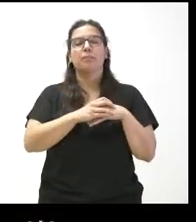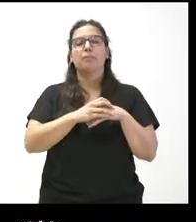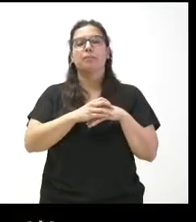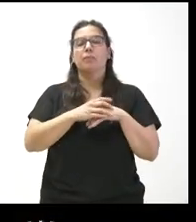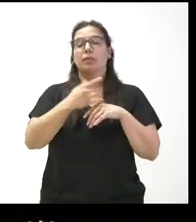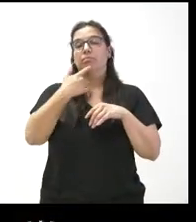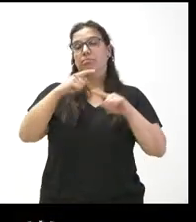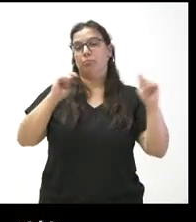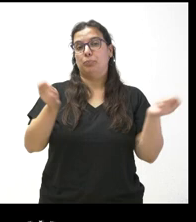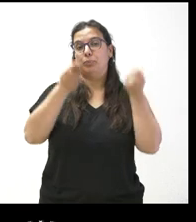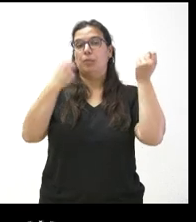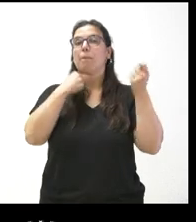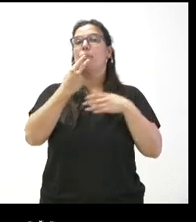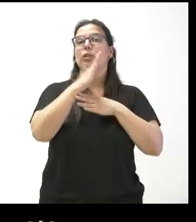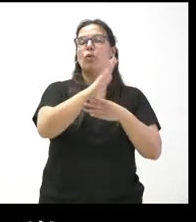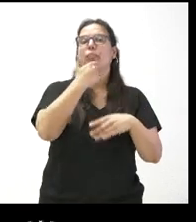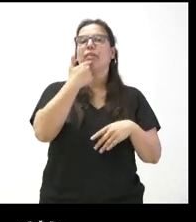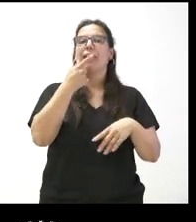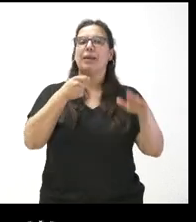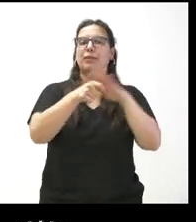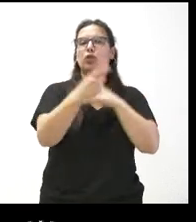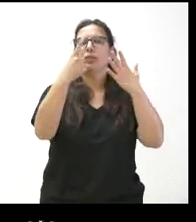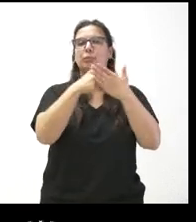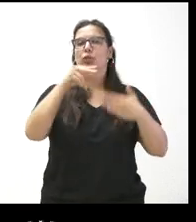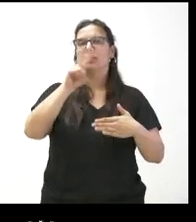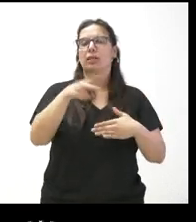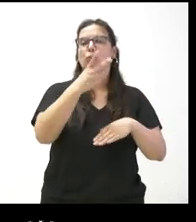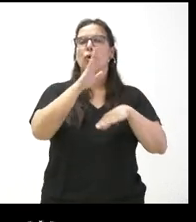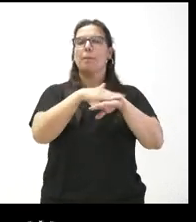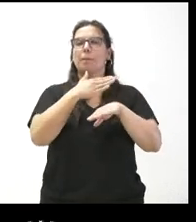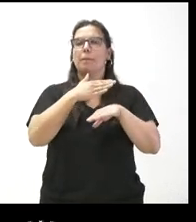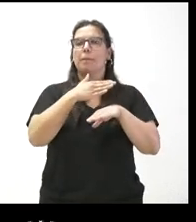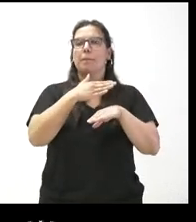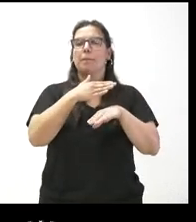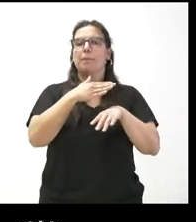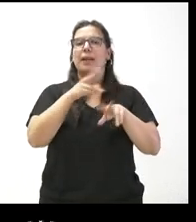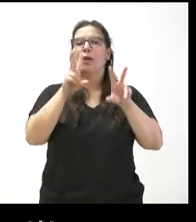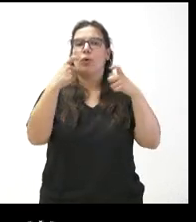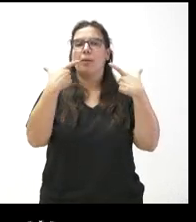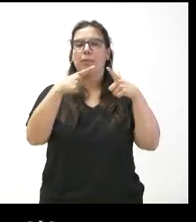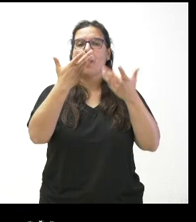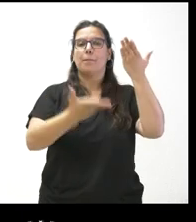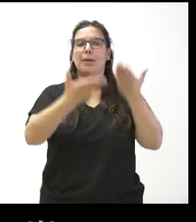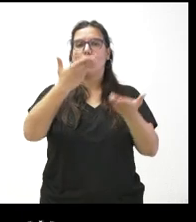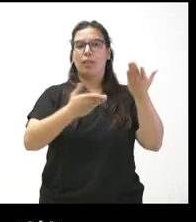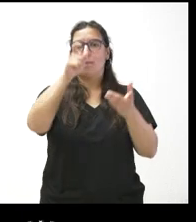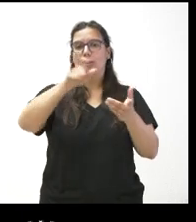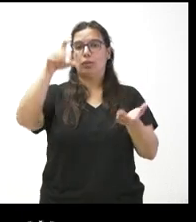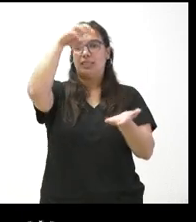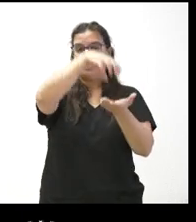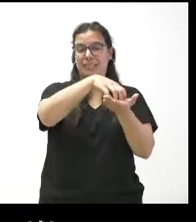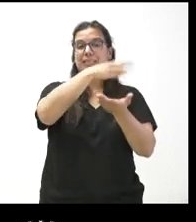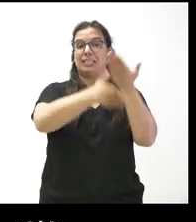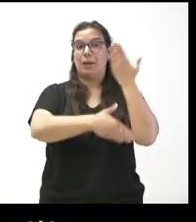anuncio por parte del portavoz de una inversión de 6 millones de euros para una nueva unidad de valoración de personas con discapacidad en León,